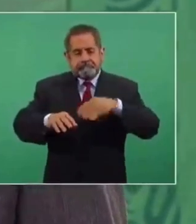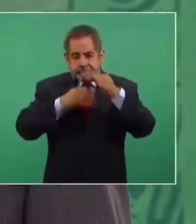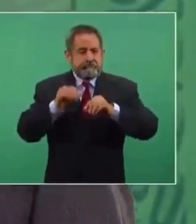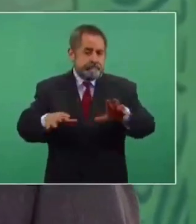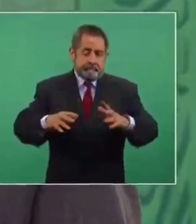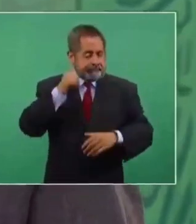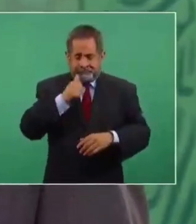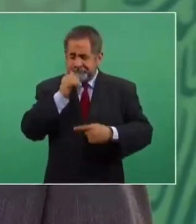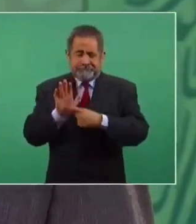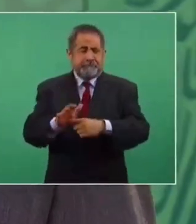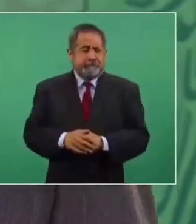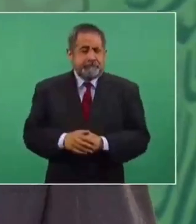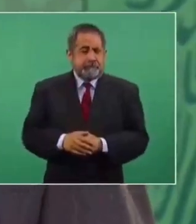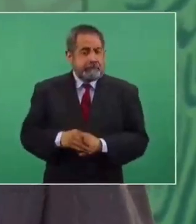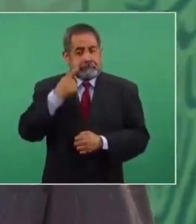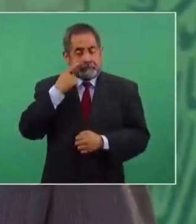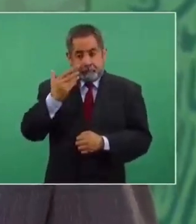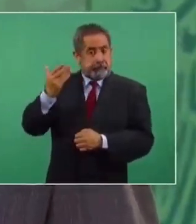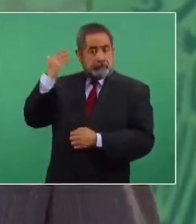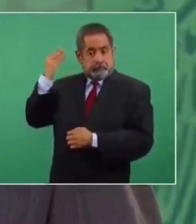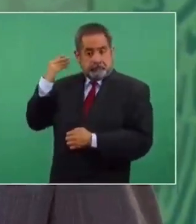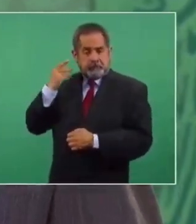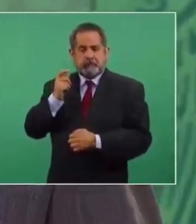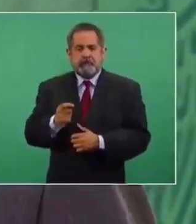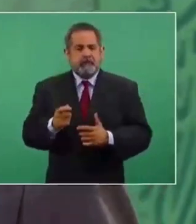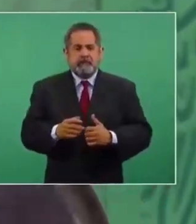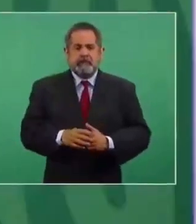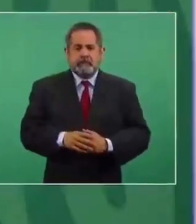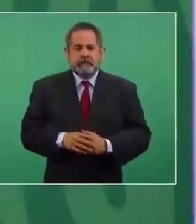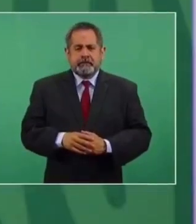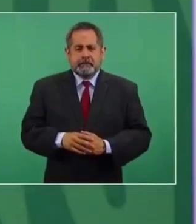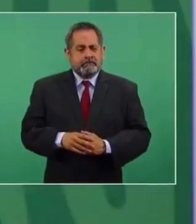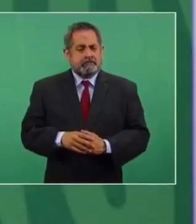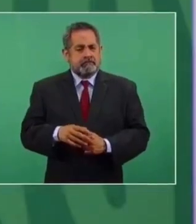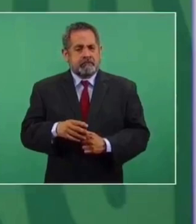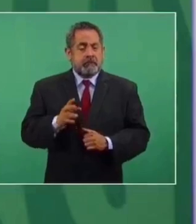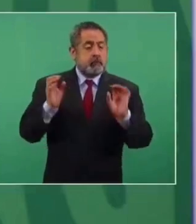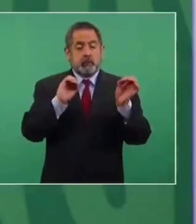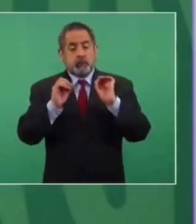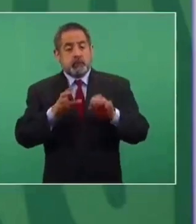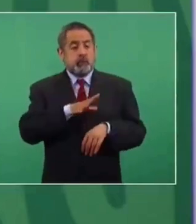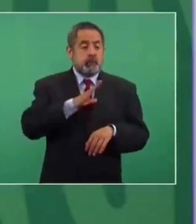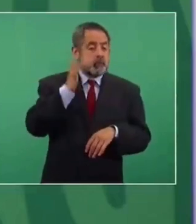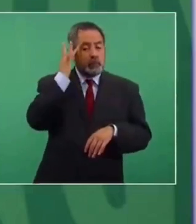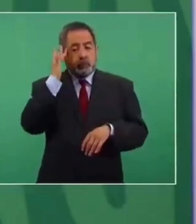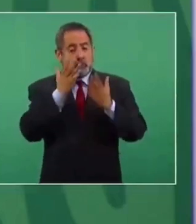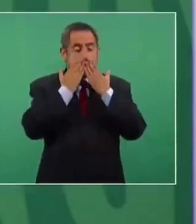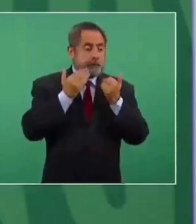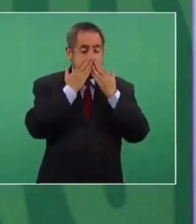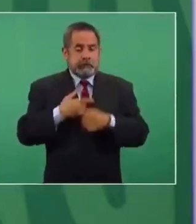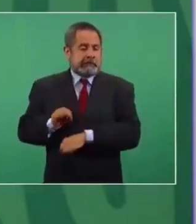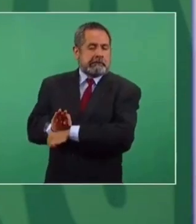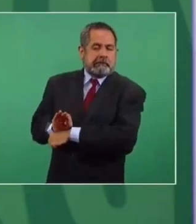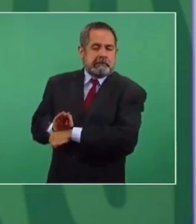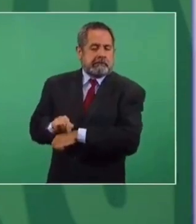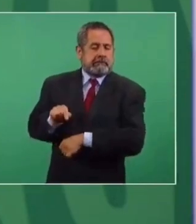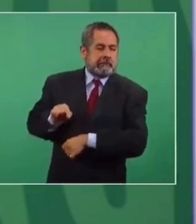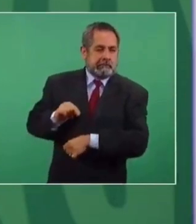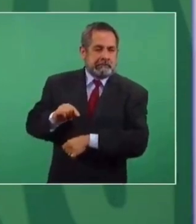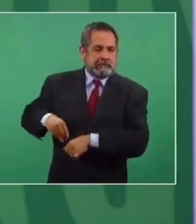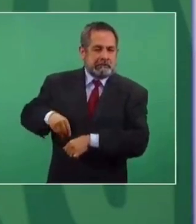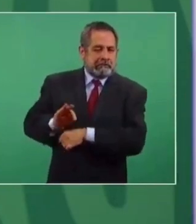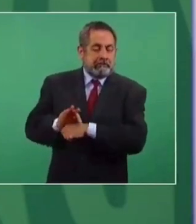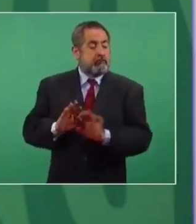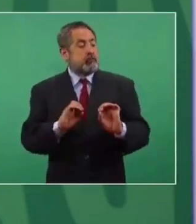Antes se negaban los hechos, se protegía a los